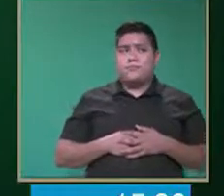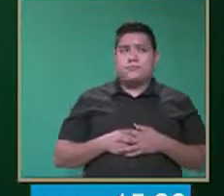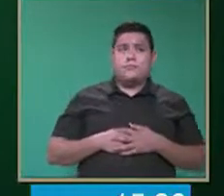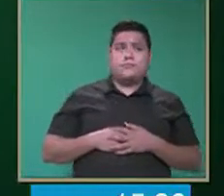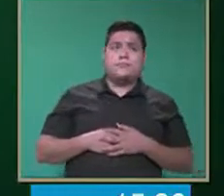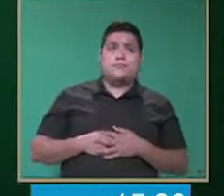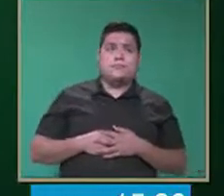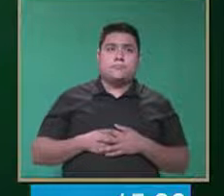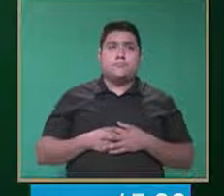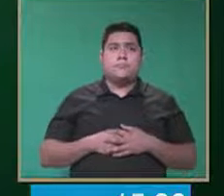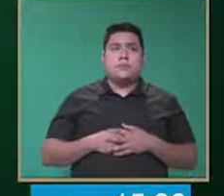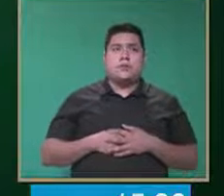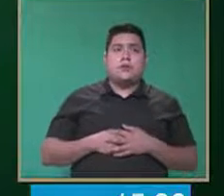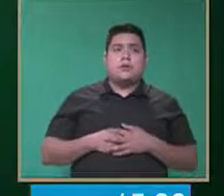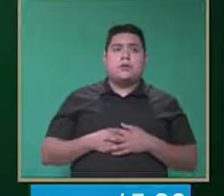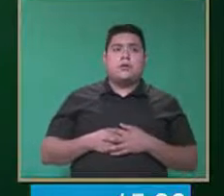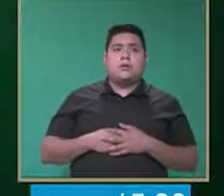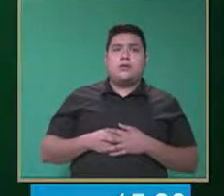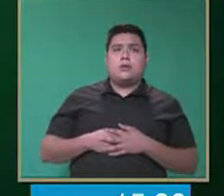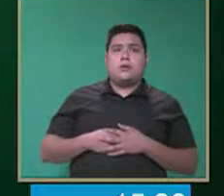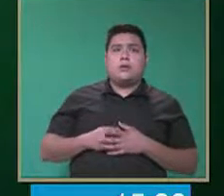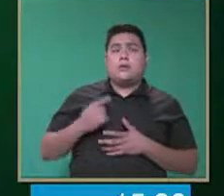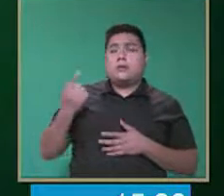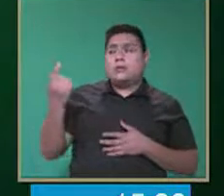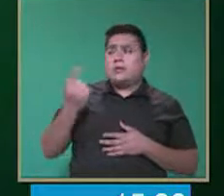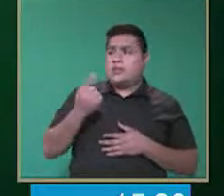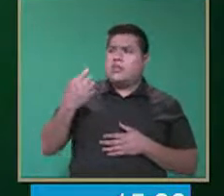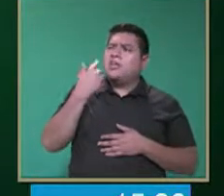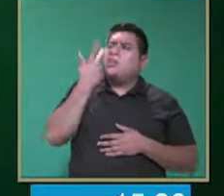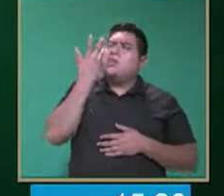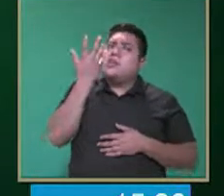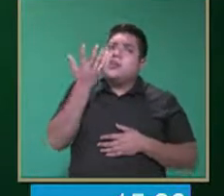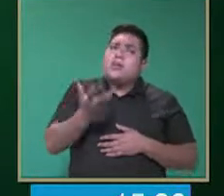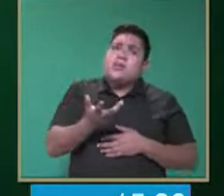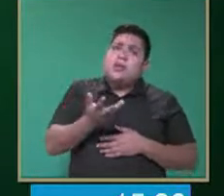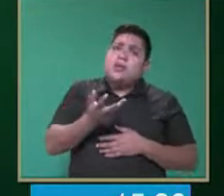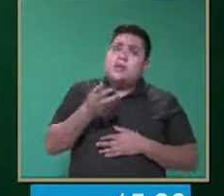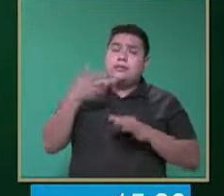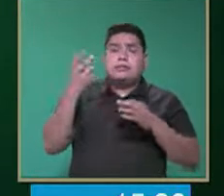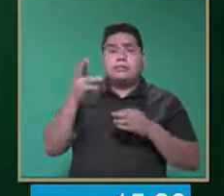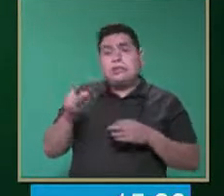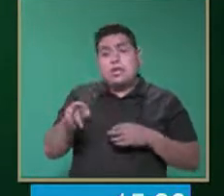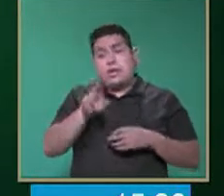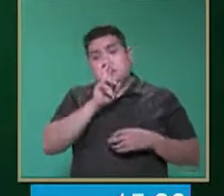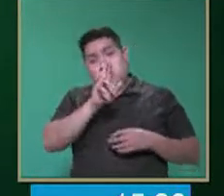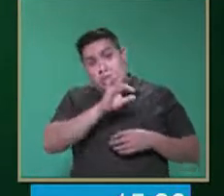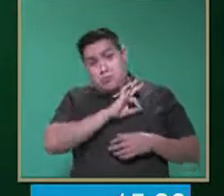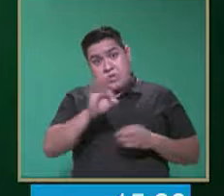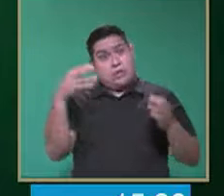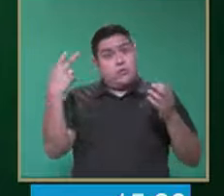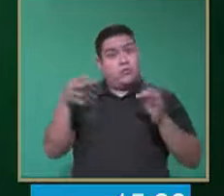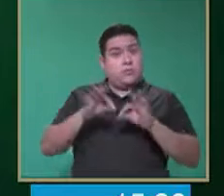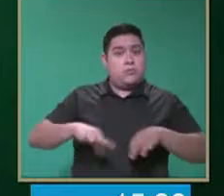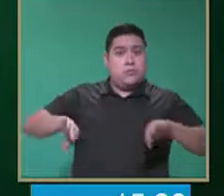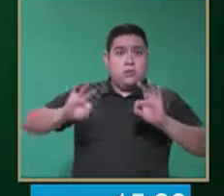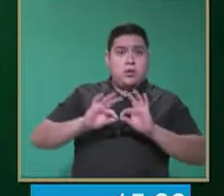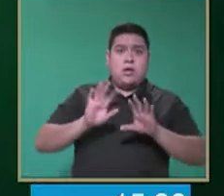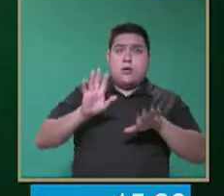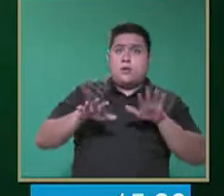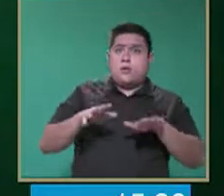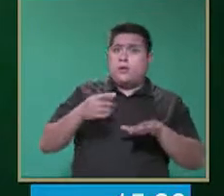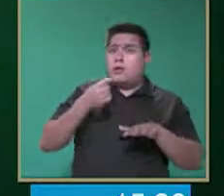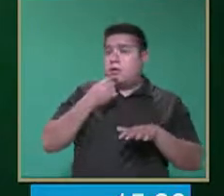Bueno, el responder a qué quieres es bien importante. A veces los niños pues tienen su